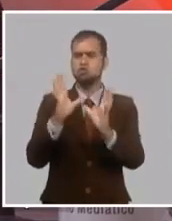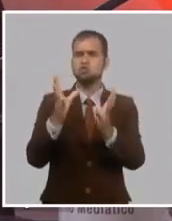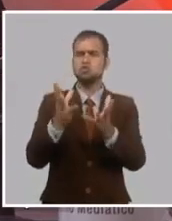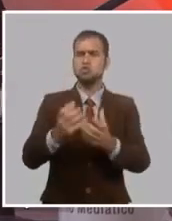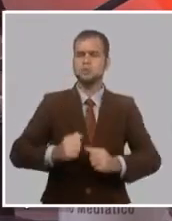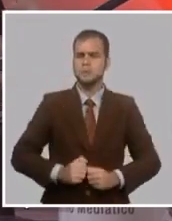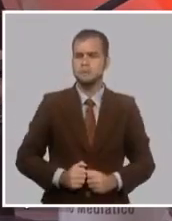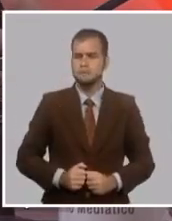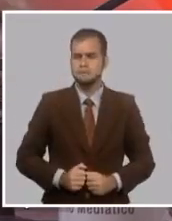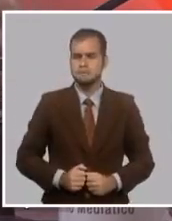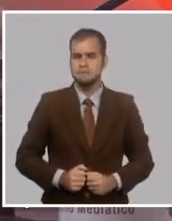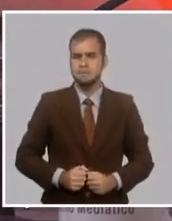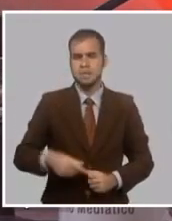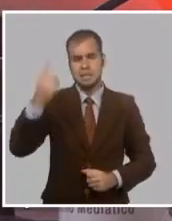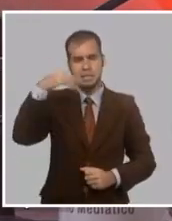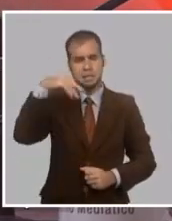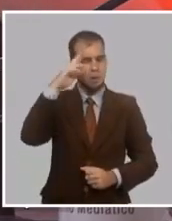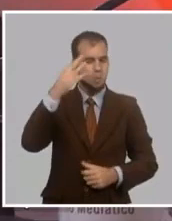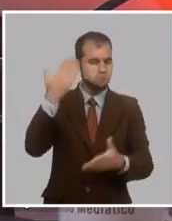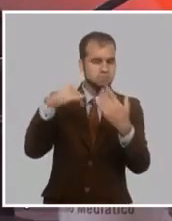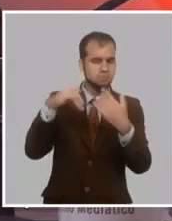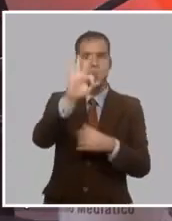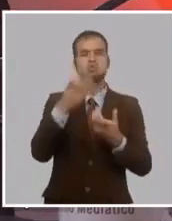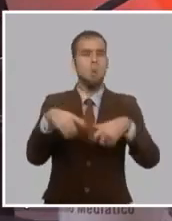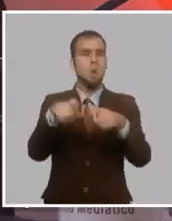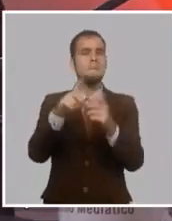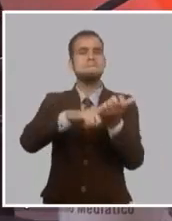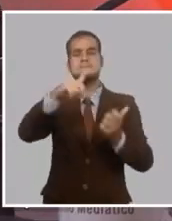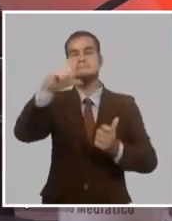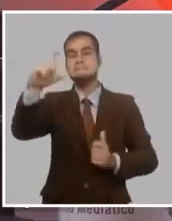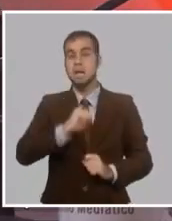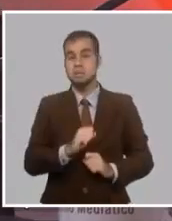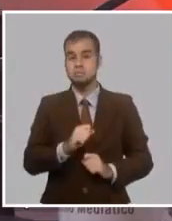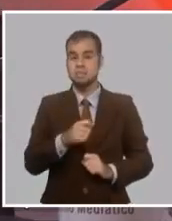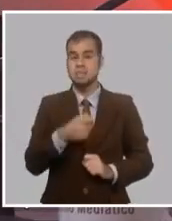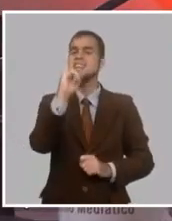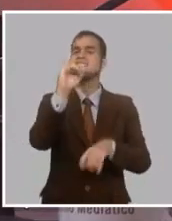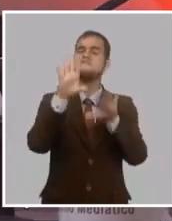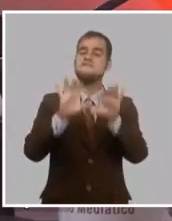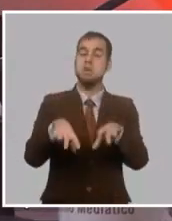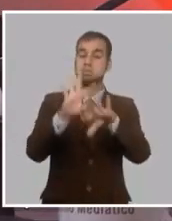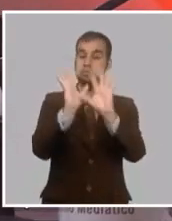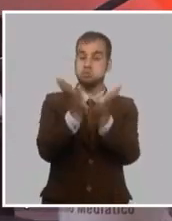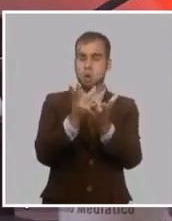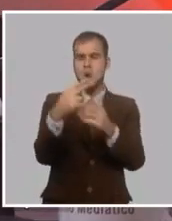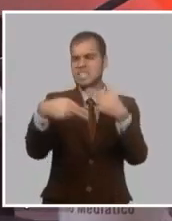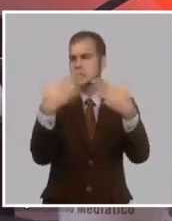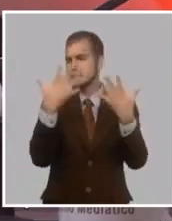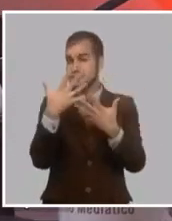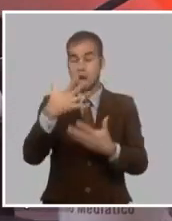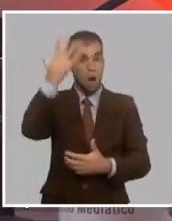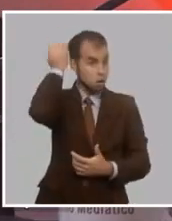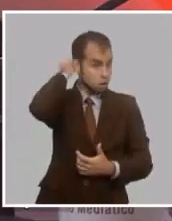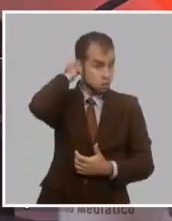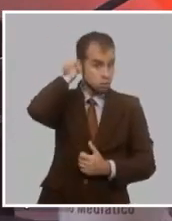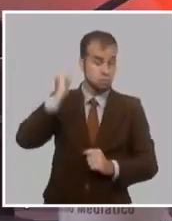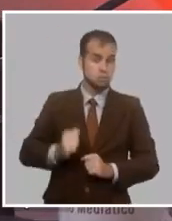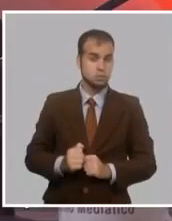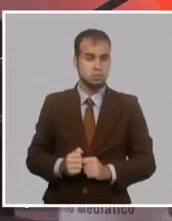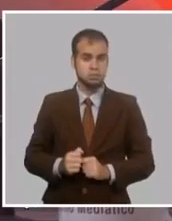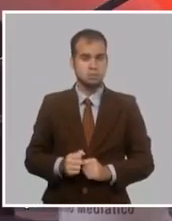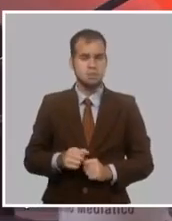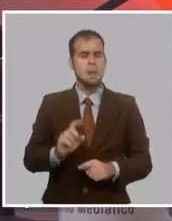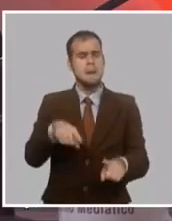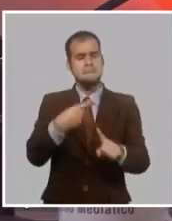informe central del Congreso del Partido recién concluido hecho por el general de ejército Raúl Castro Ruz como en el discurso de